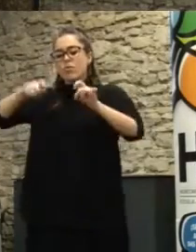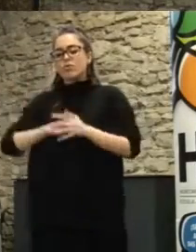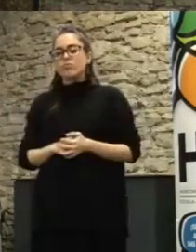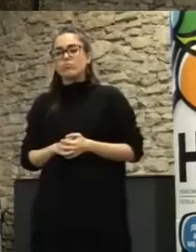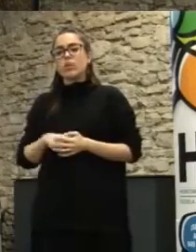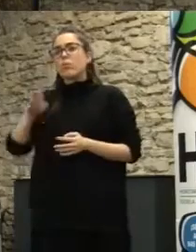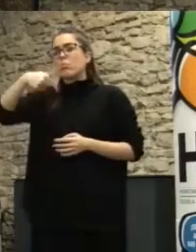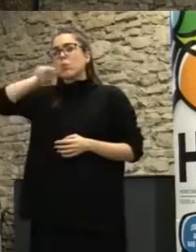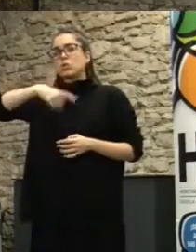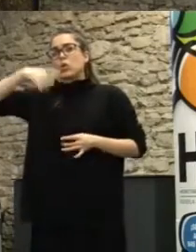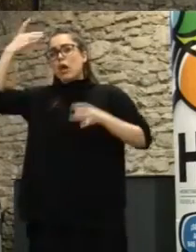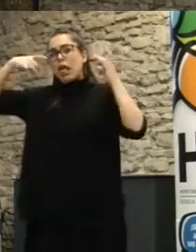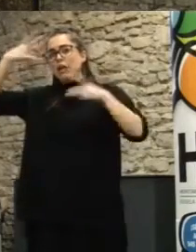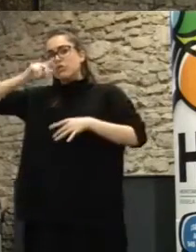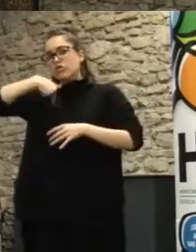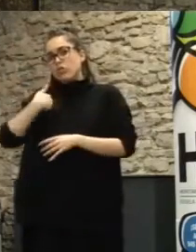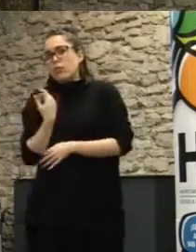creáis y yo te apoyo